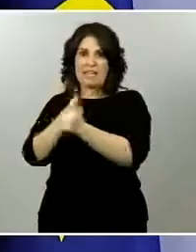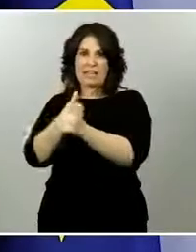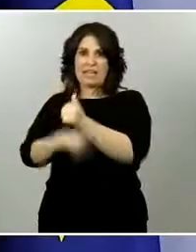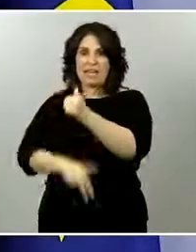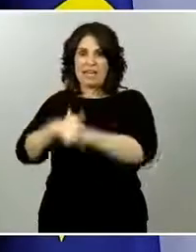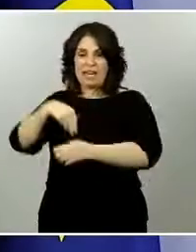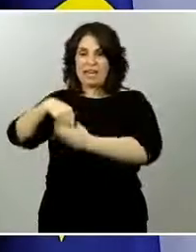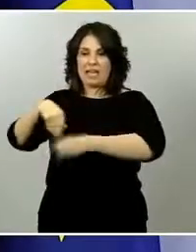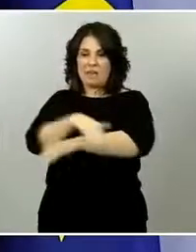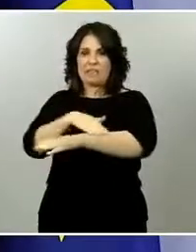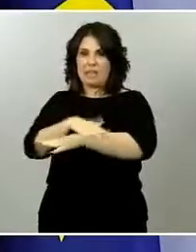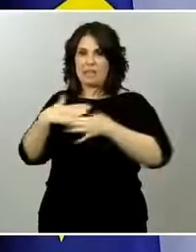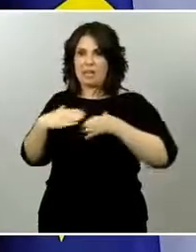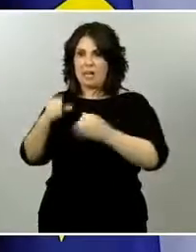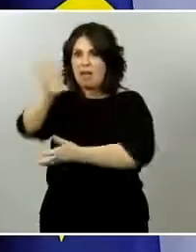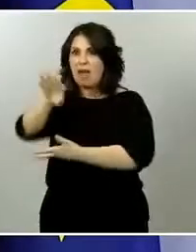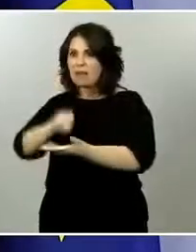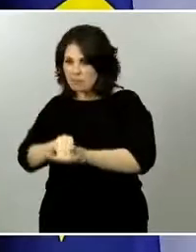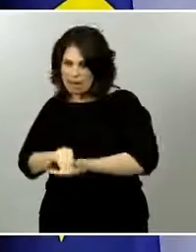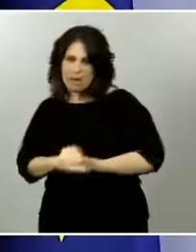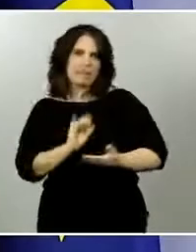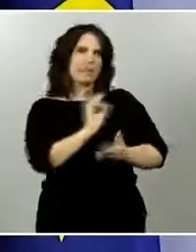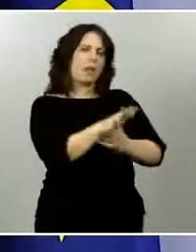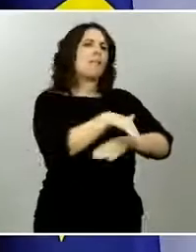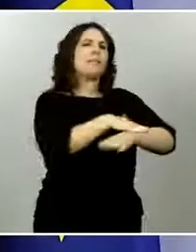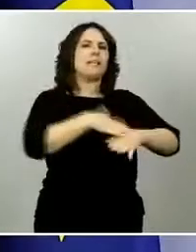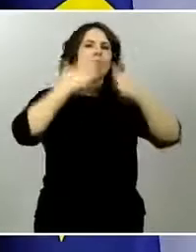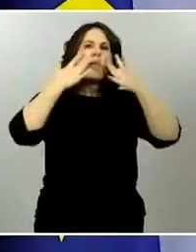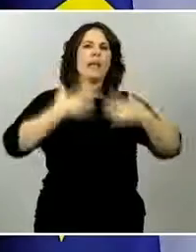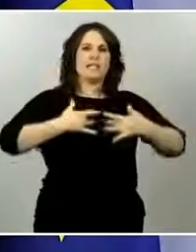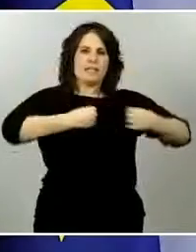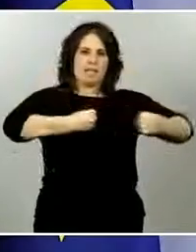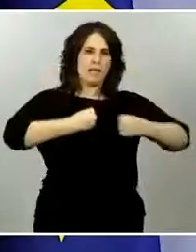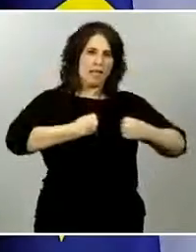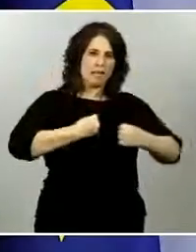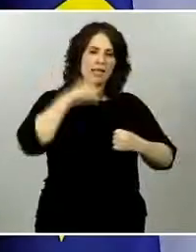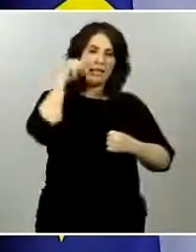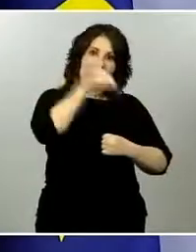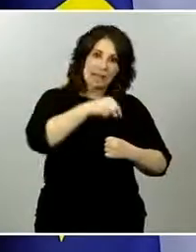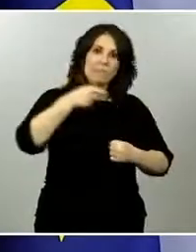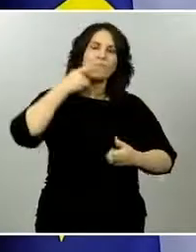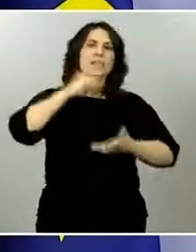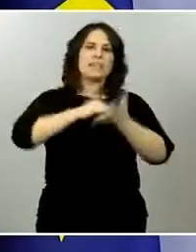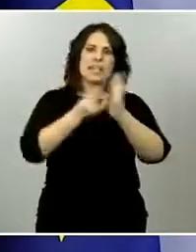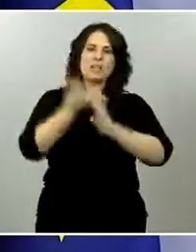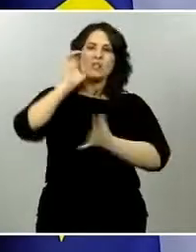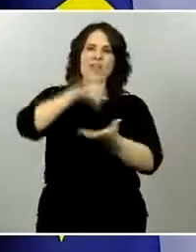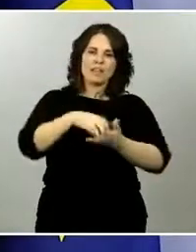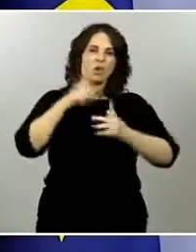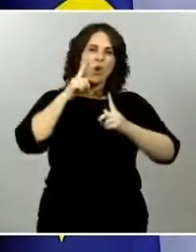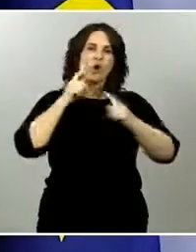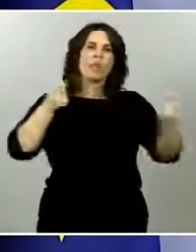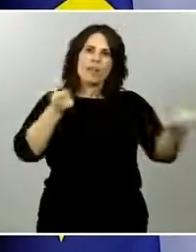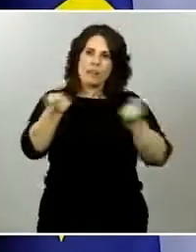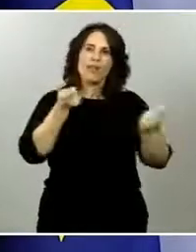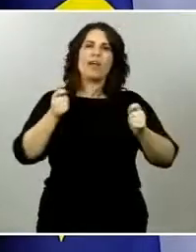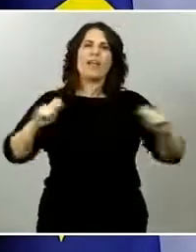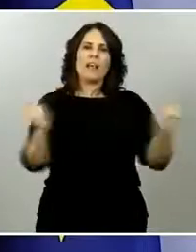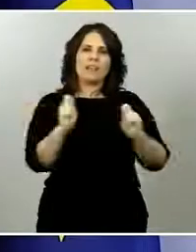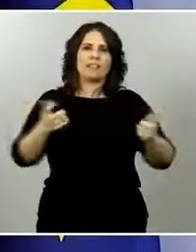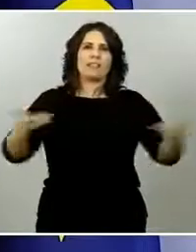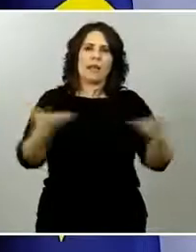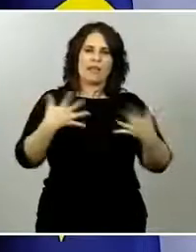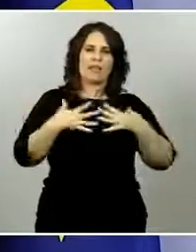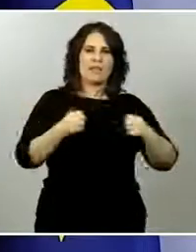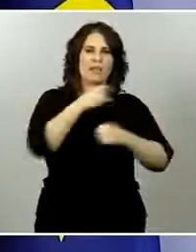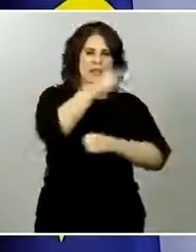añadir otros departamentos de las comunidades autónomas. Estas propuestas son remitidas a través de la Secretaría General del Ministerio de Sanidad a